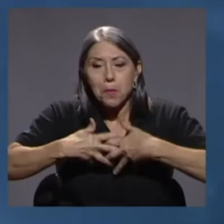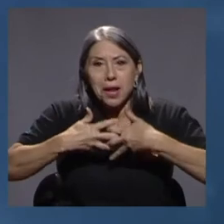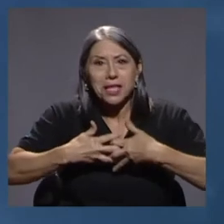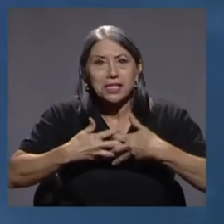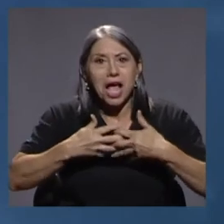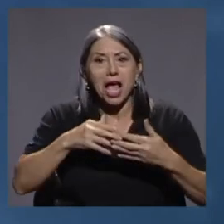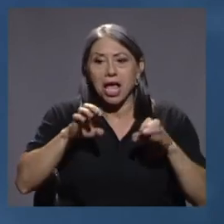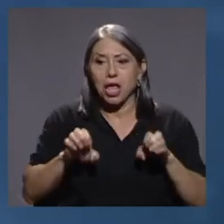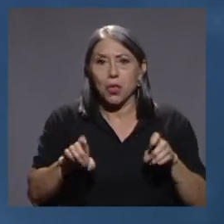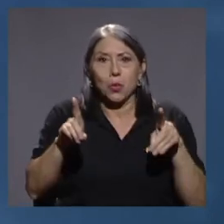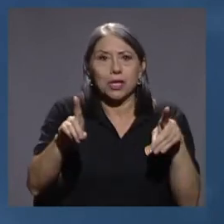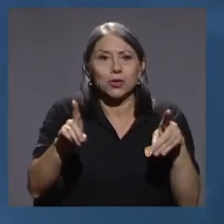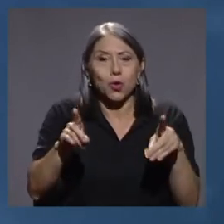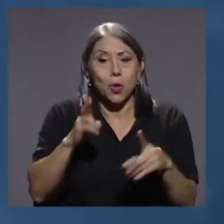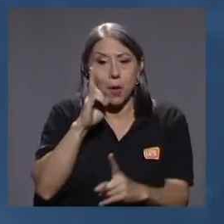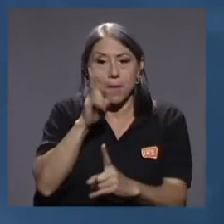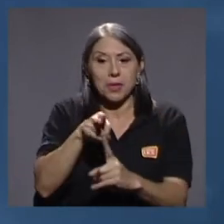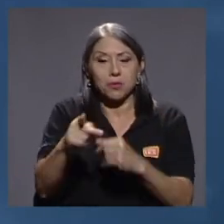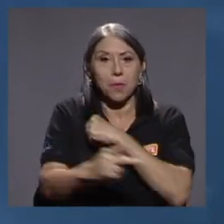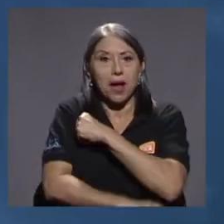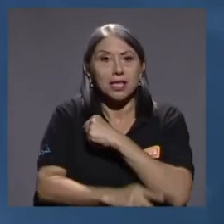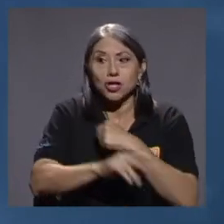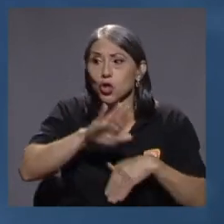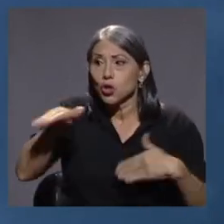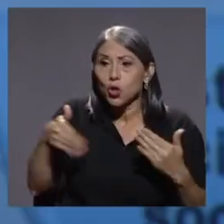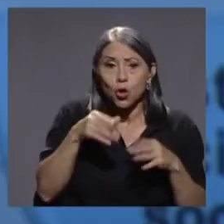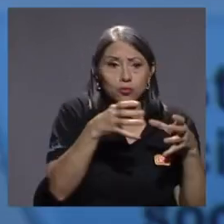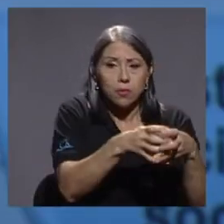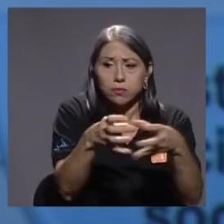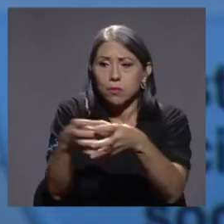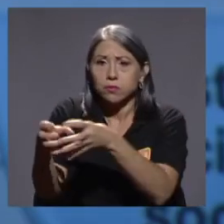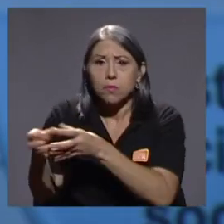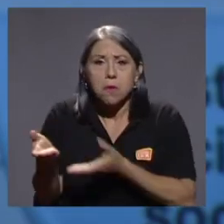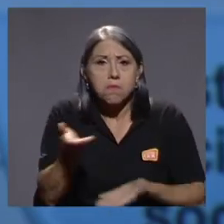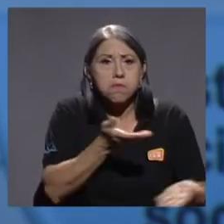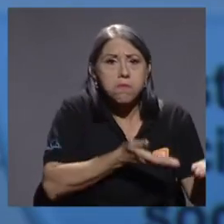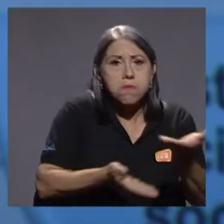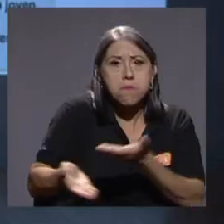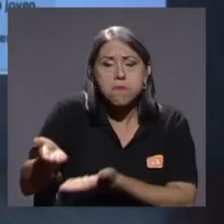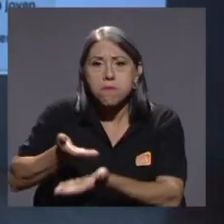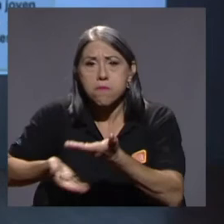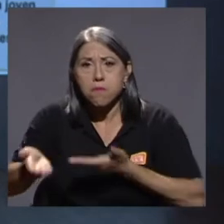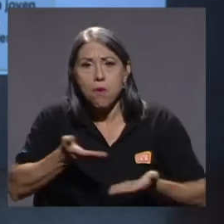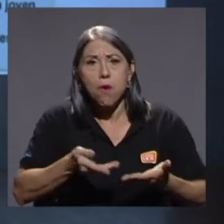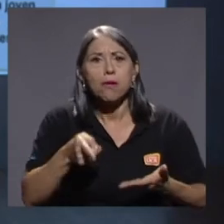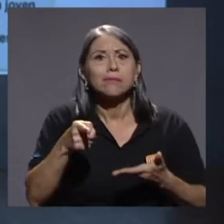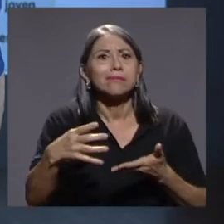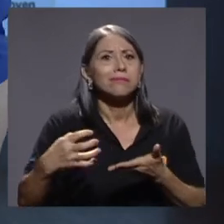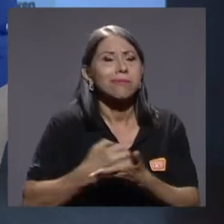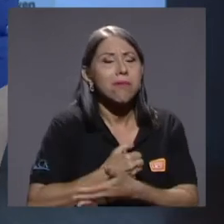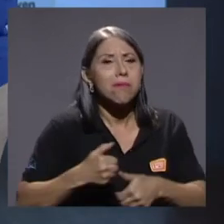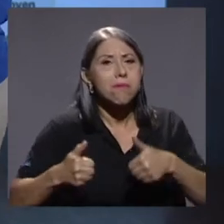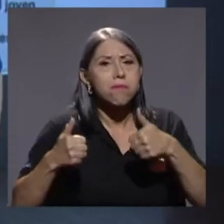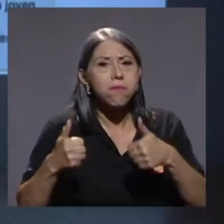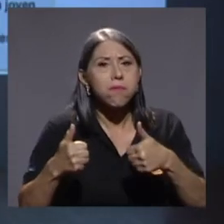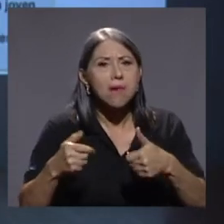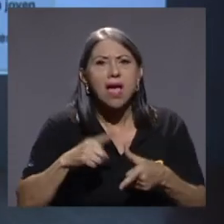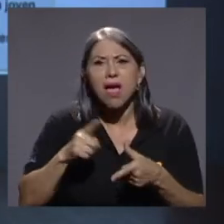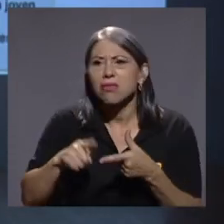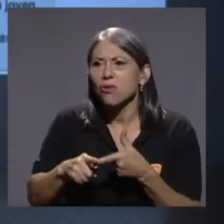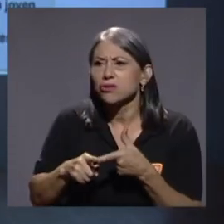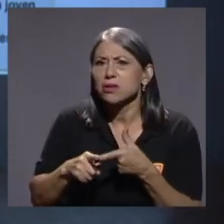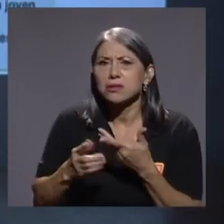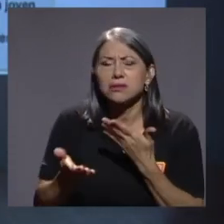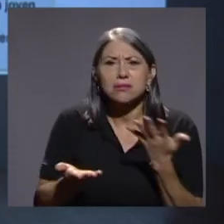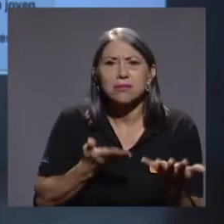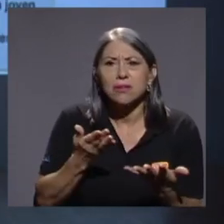funcionen en colaboración. Eso es uno de las grandes ganancias. Pero, y entonces el costo de oportunidad